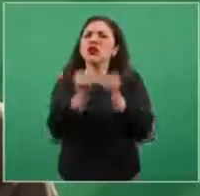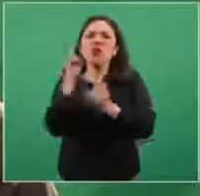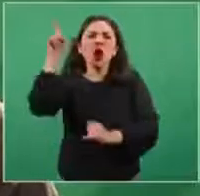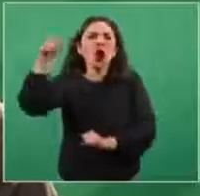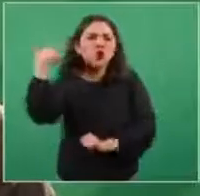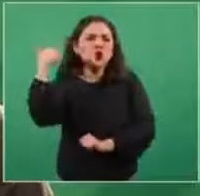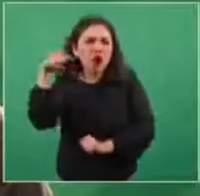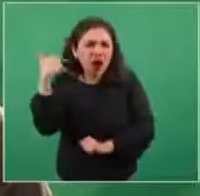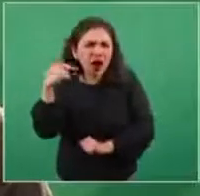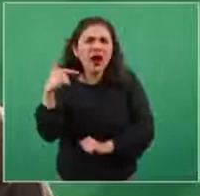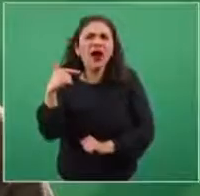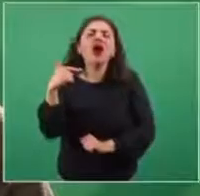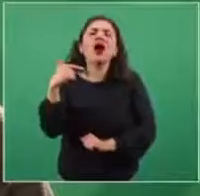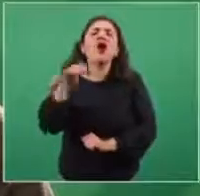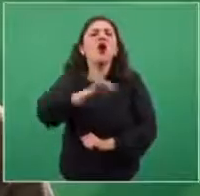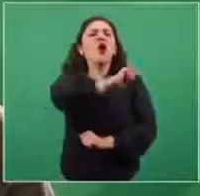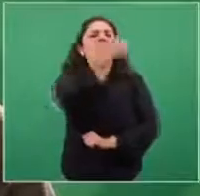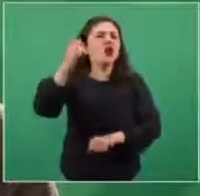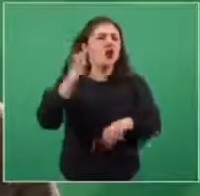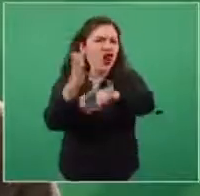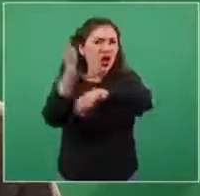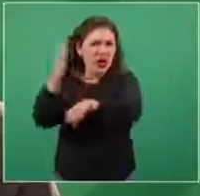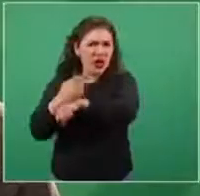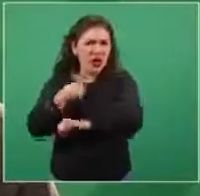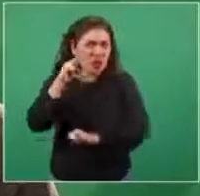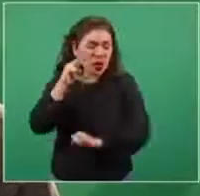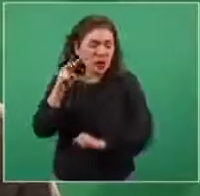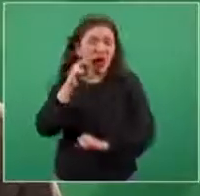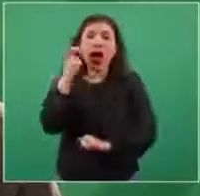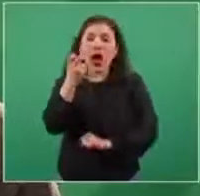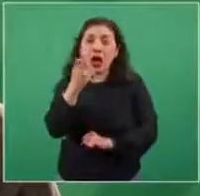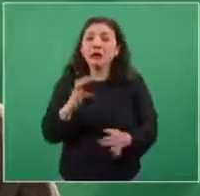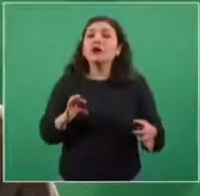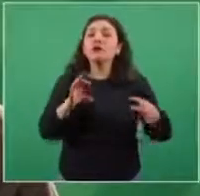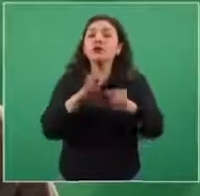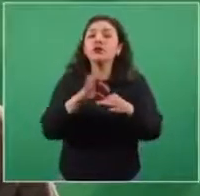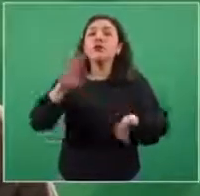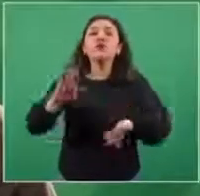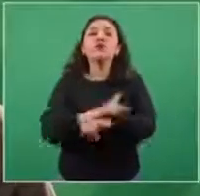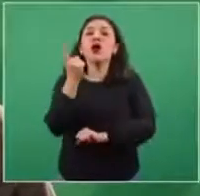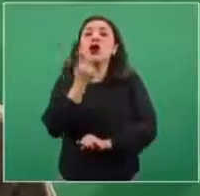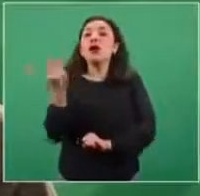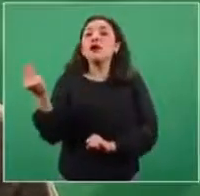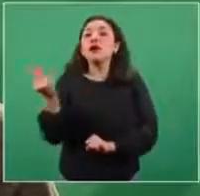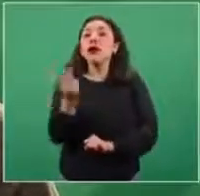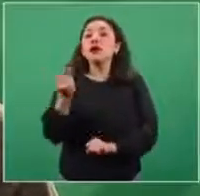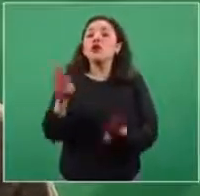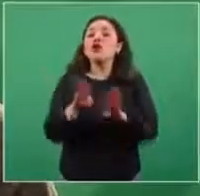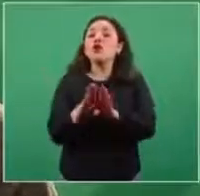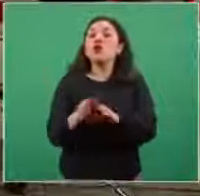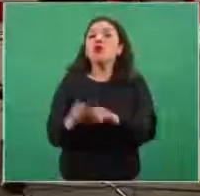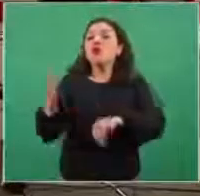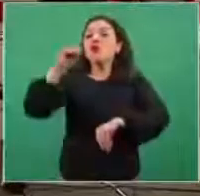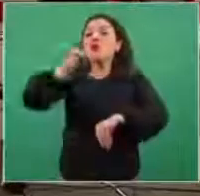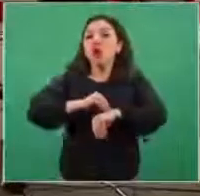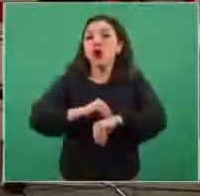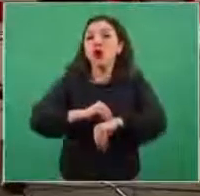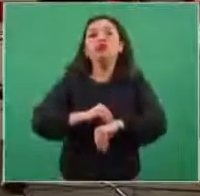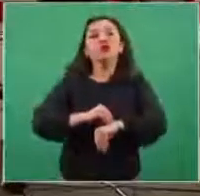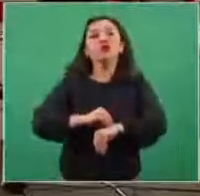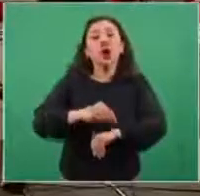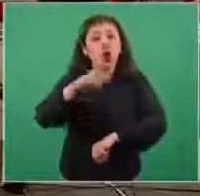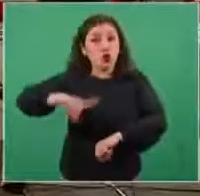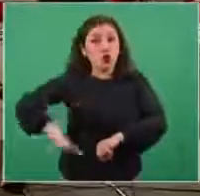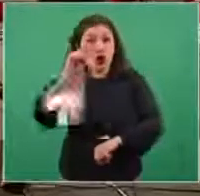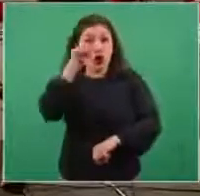Guadalajara y otras entidades federativas. Esto corresponde con un requerimiento reciente que estableció el gobierno